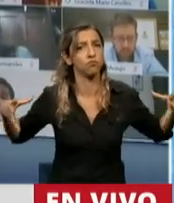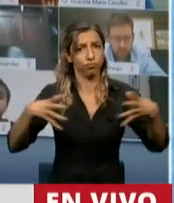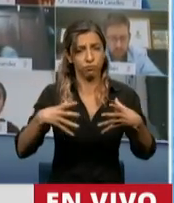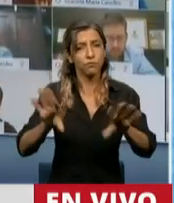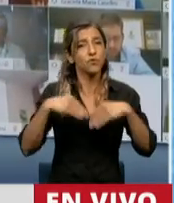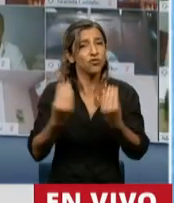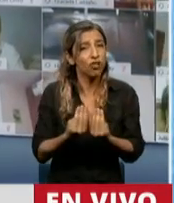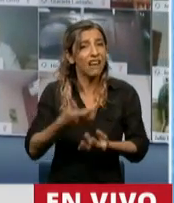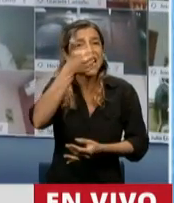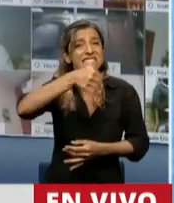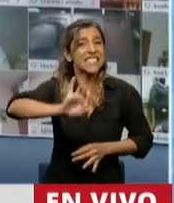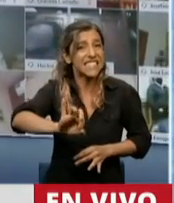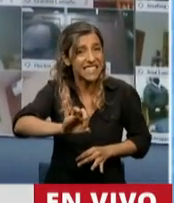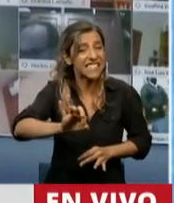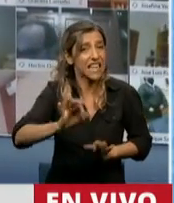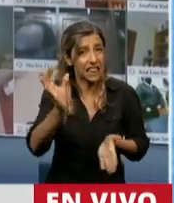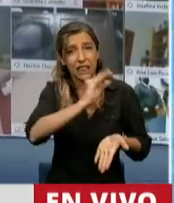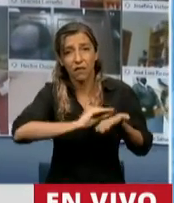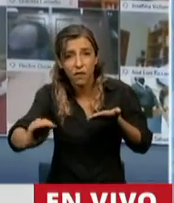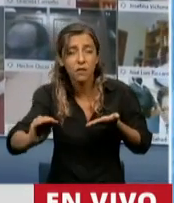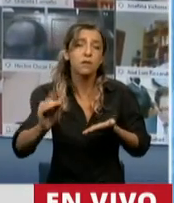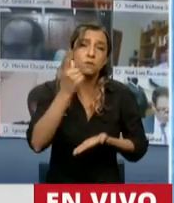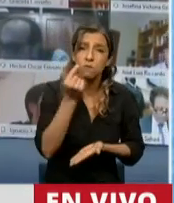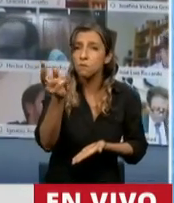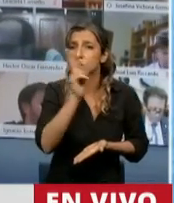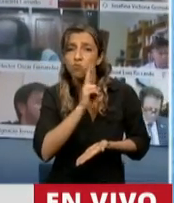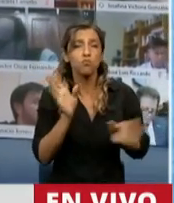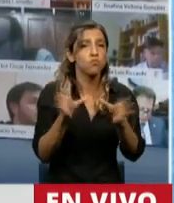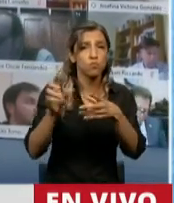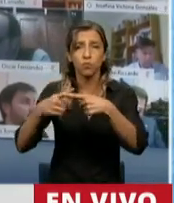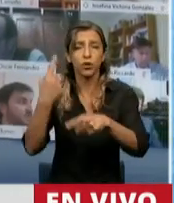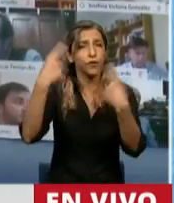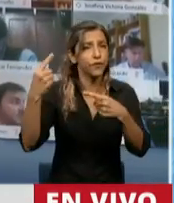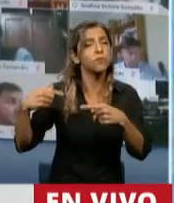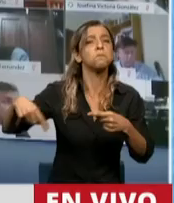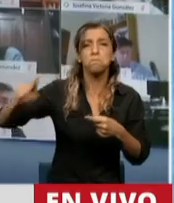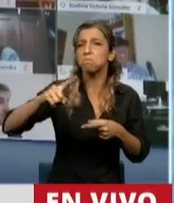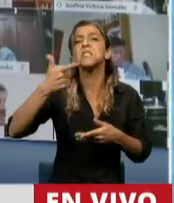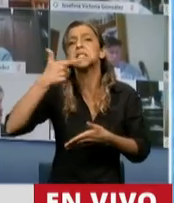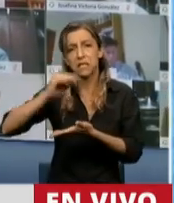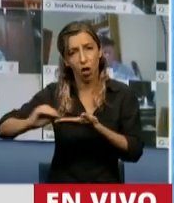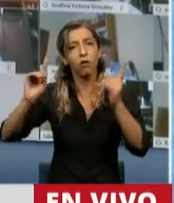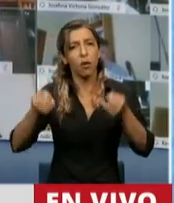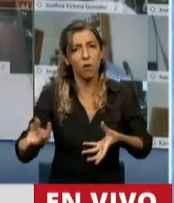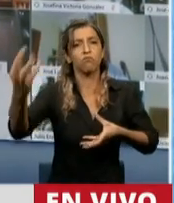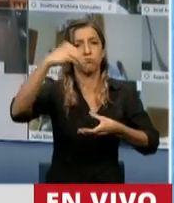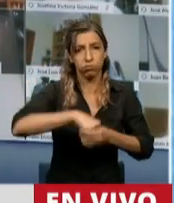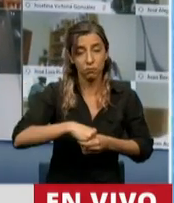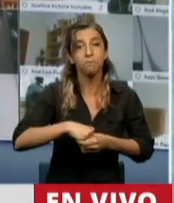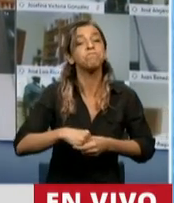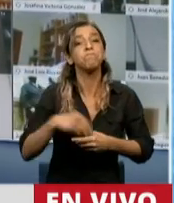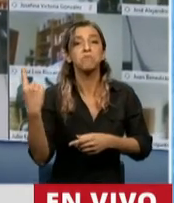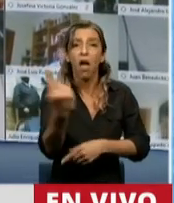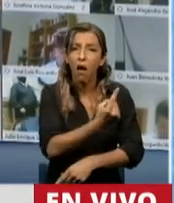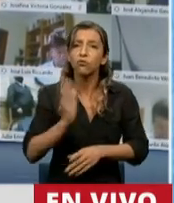más de 60 legisladores, diputadas, diputados de todos los bloques, senadores y demás. Y cada uno ha podido